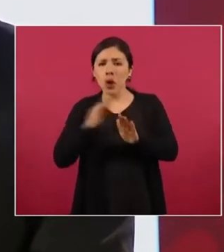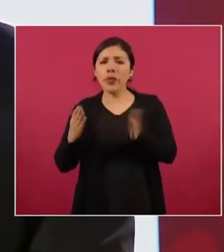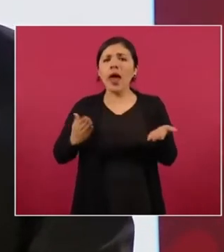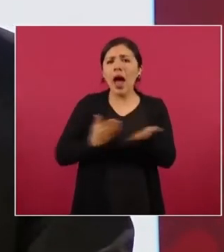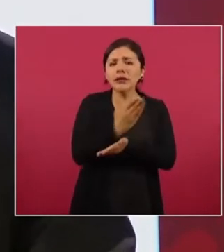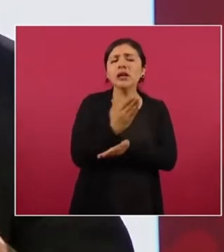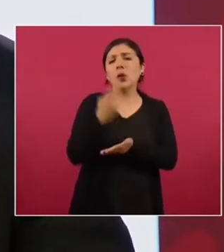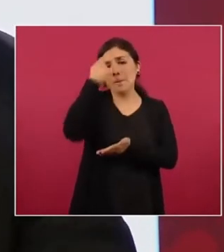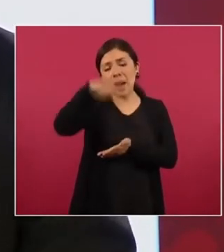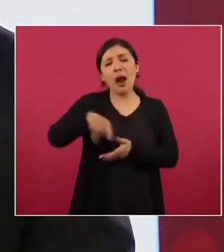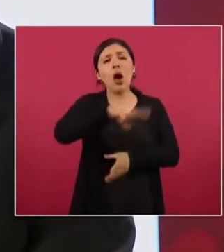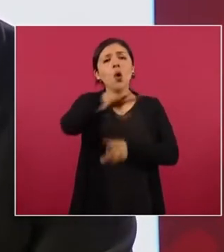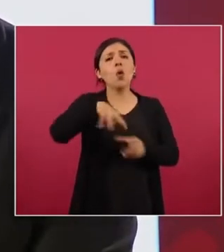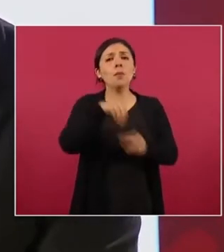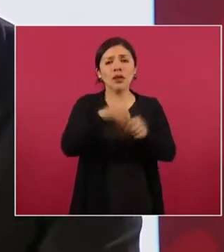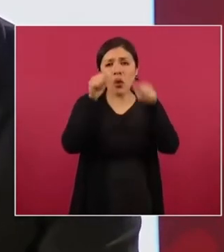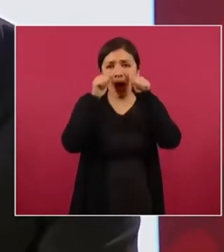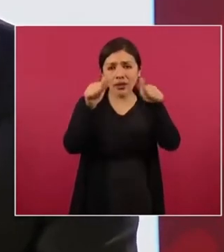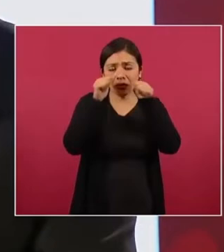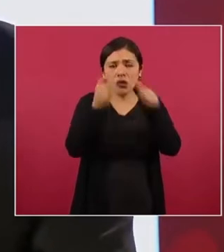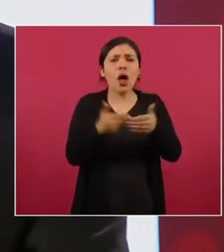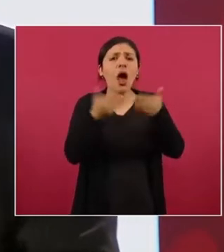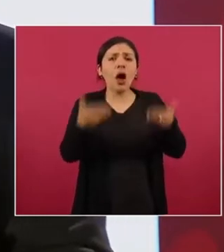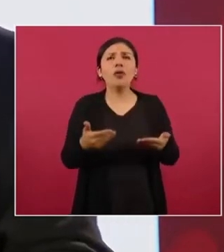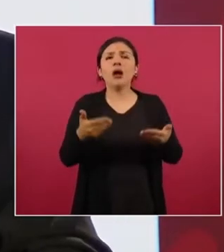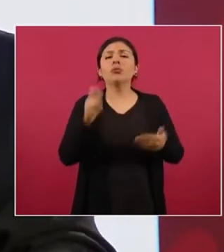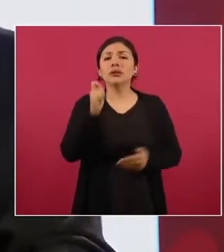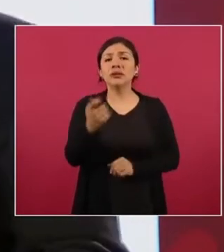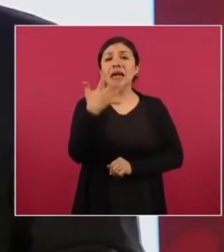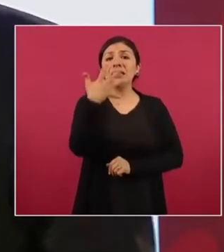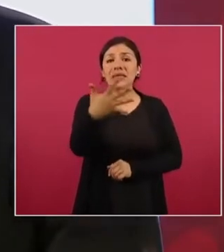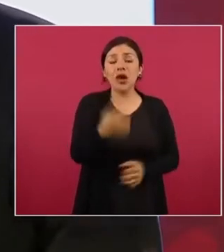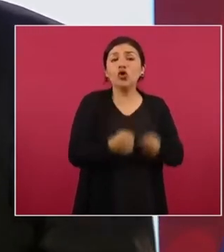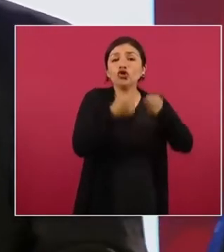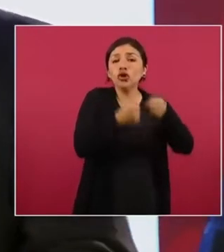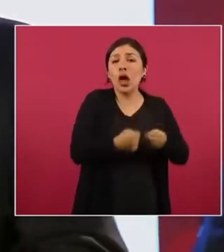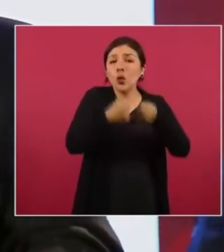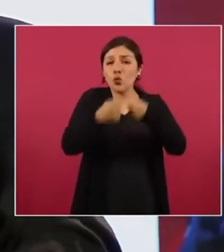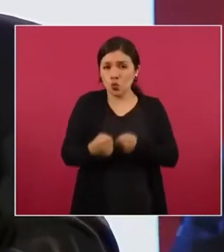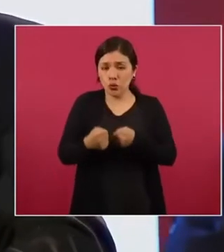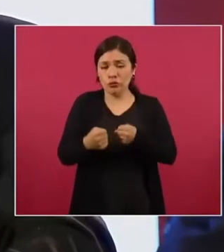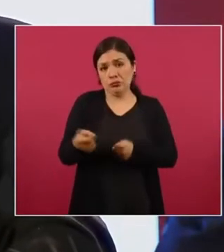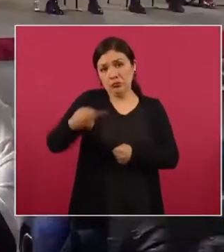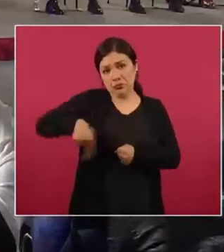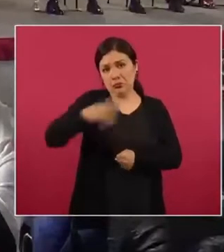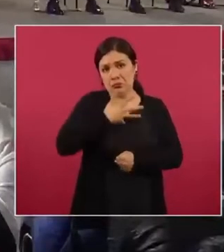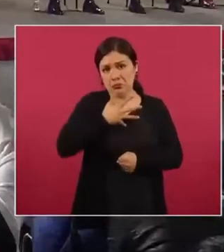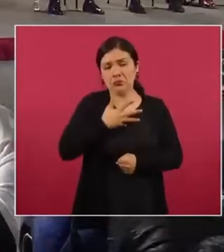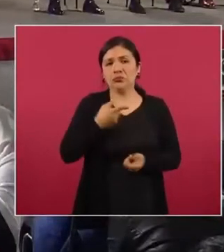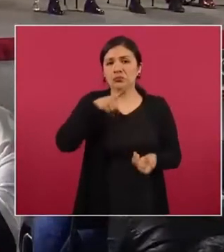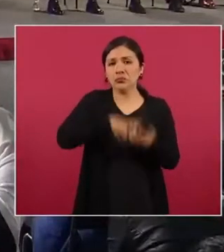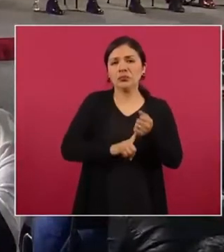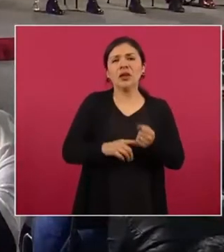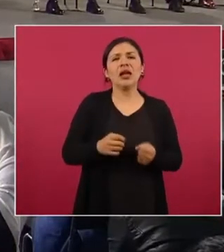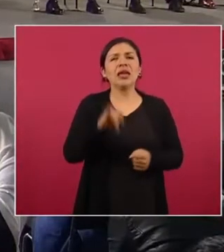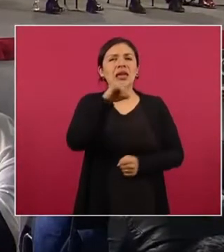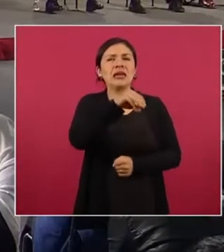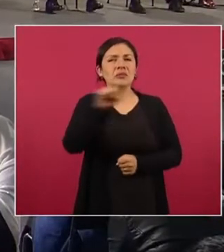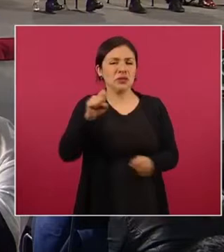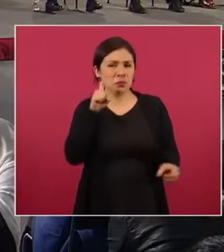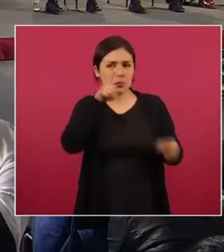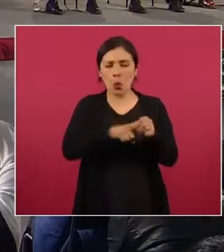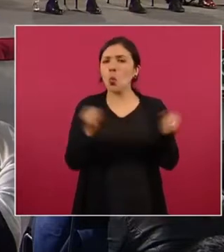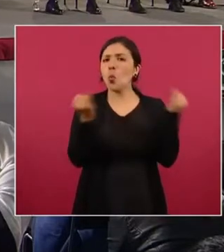la cobertura que hoy tienen acceso de cinco seguros quienes gozan del régimen obligatorio del Seguro Social.